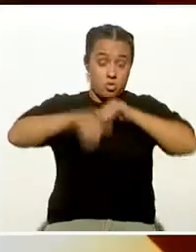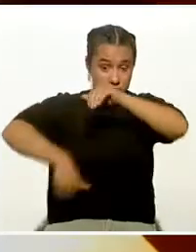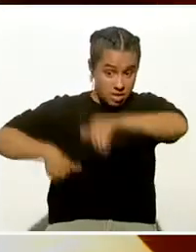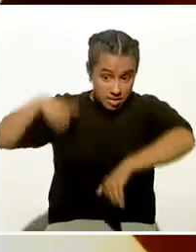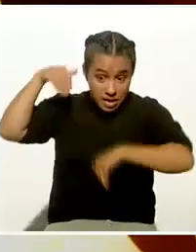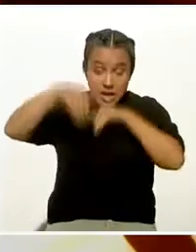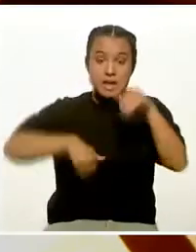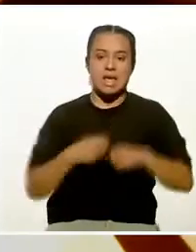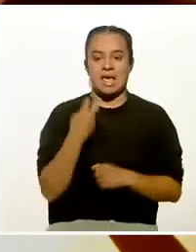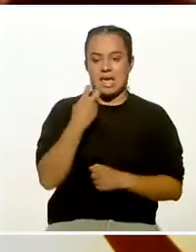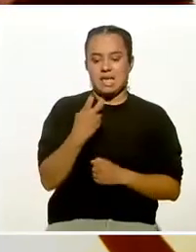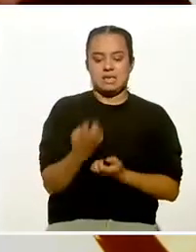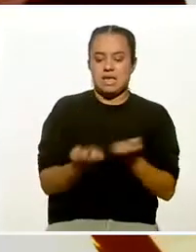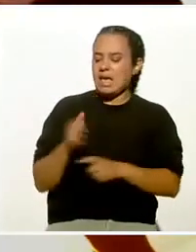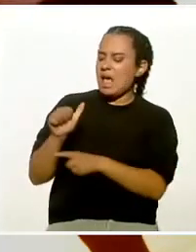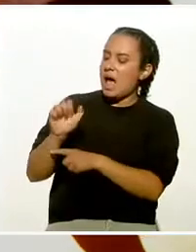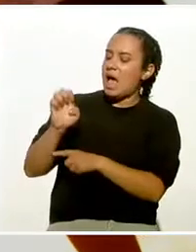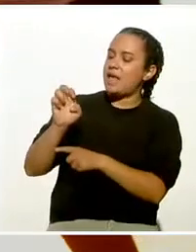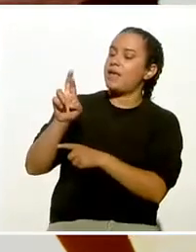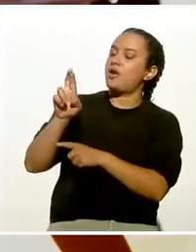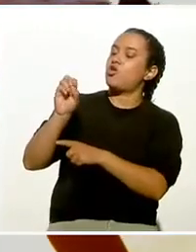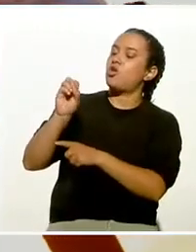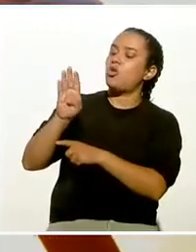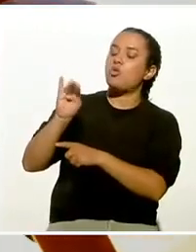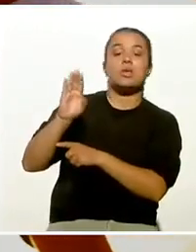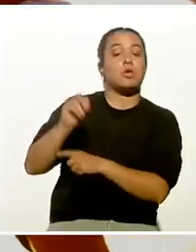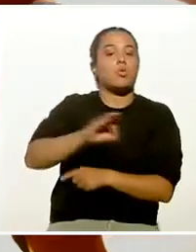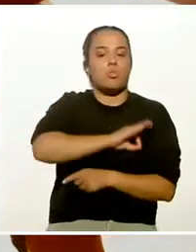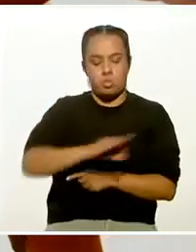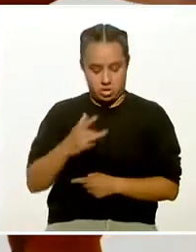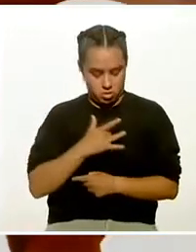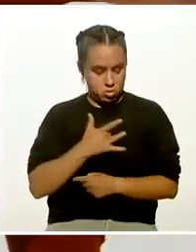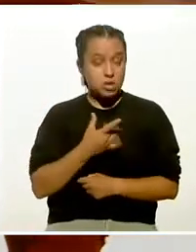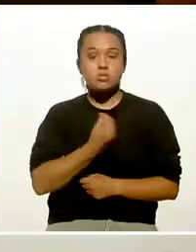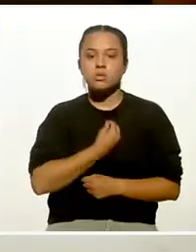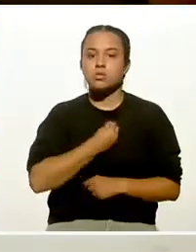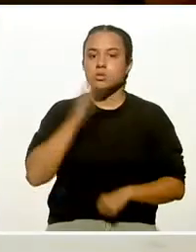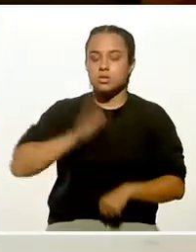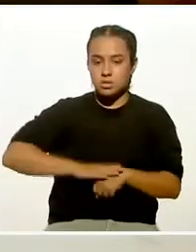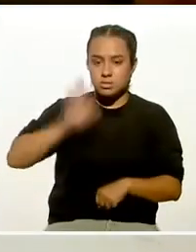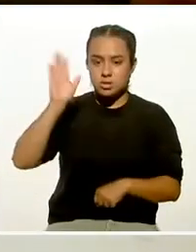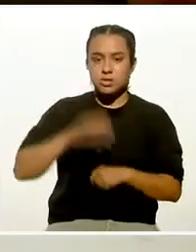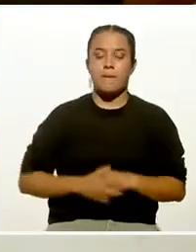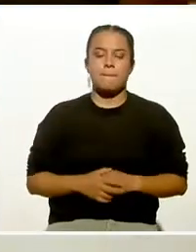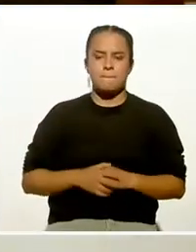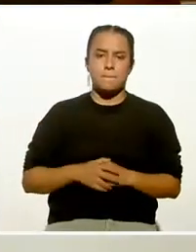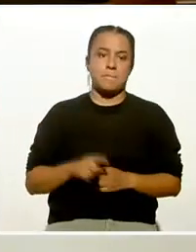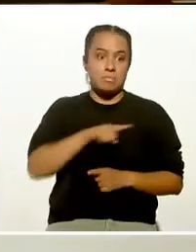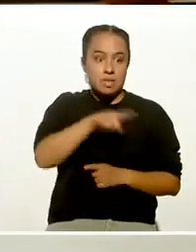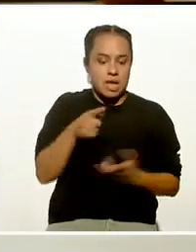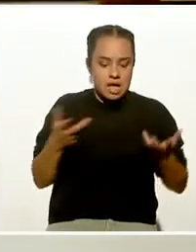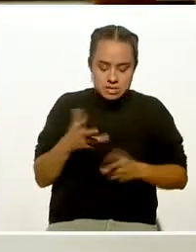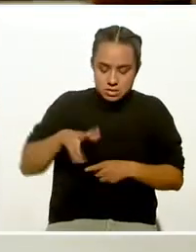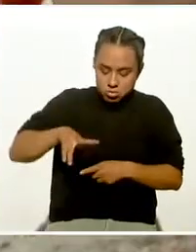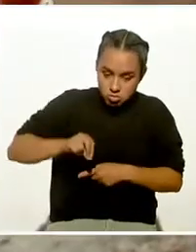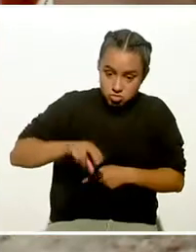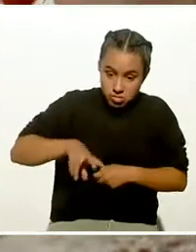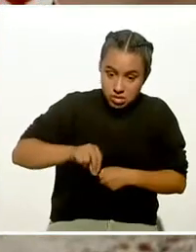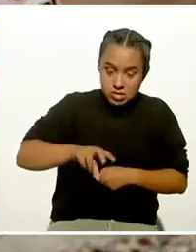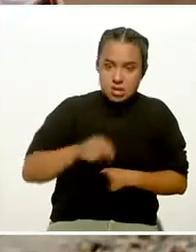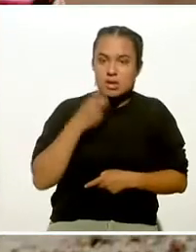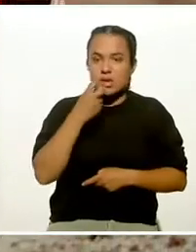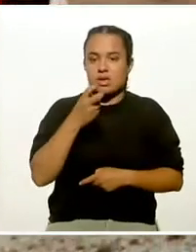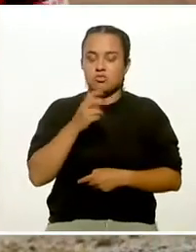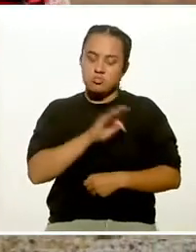ejercicios aeróbicos que mejoran la resistencia cardiovascular. Practicarlos de manera constante y regular aporta